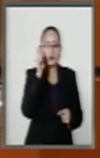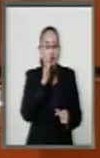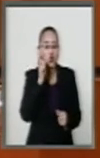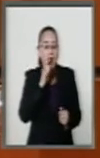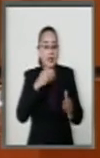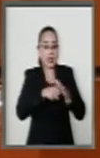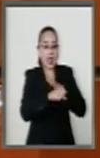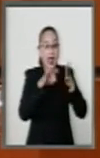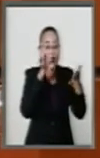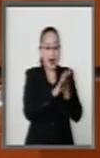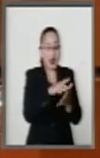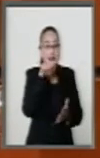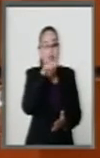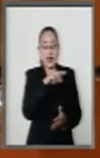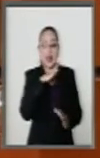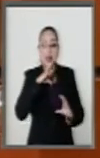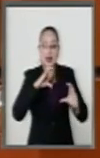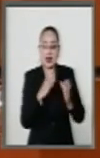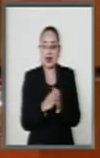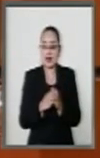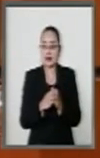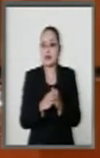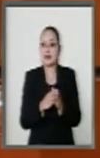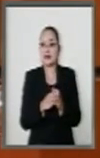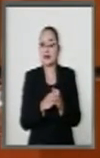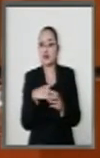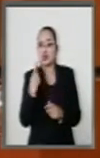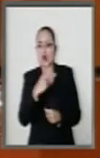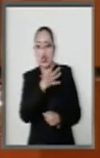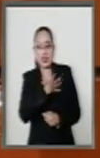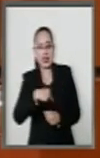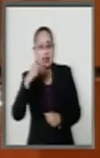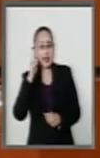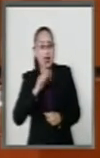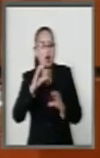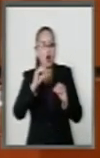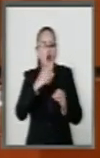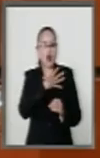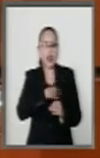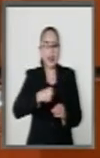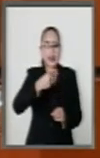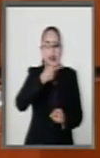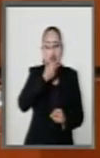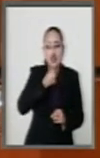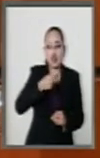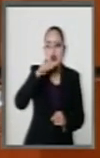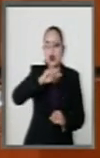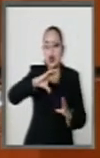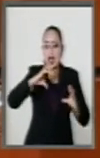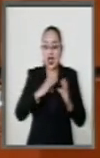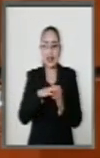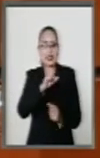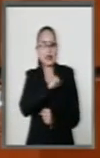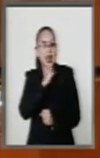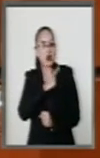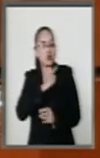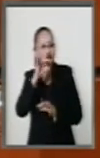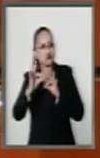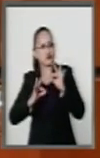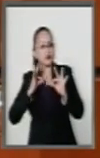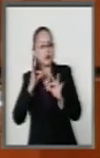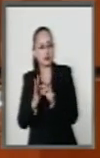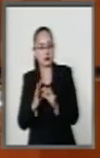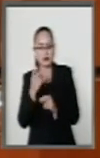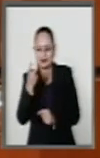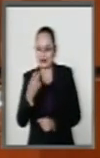privadas de la libertad, que tienen hijos, a que su hija o hijo disfrute del más alto nivel de salud. Creo que todos